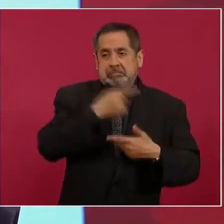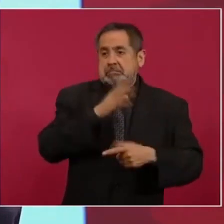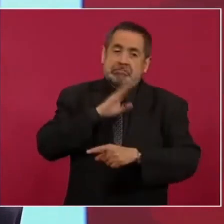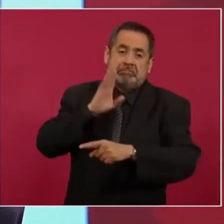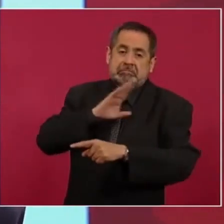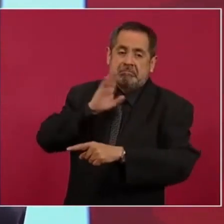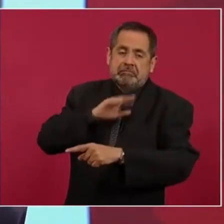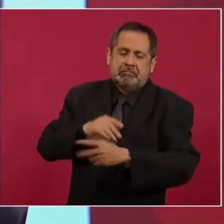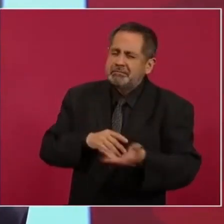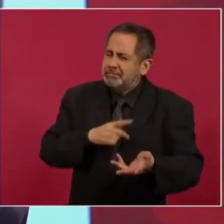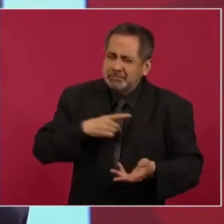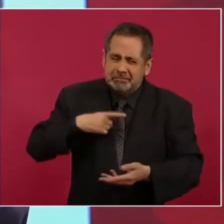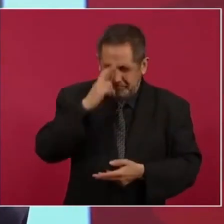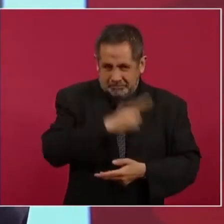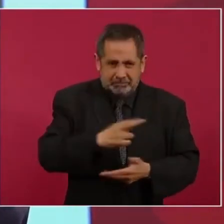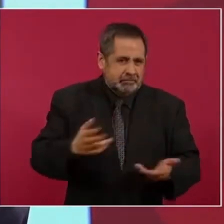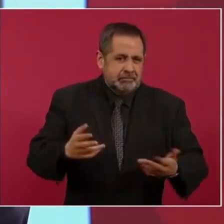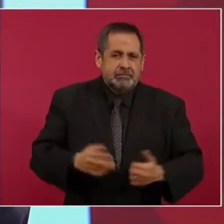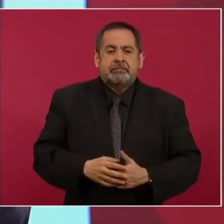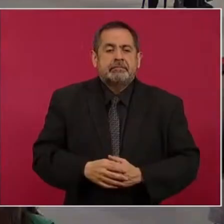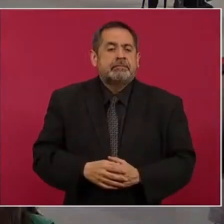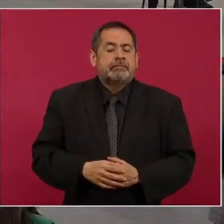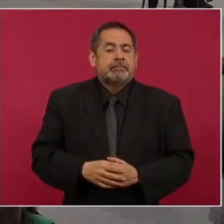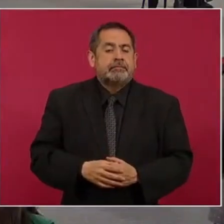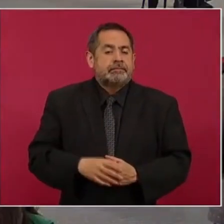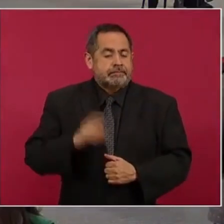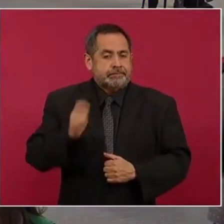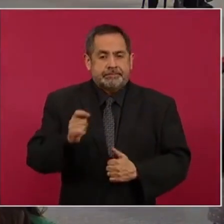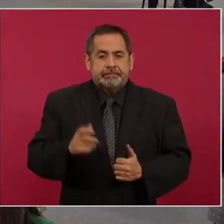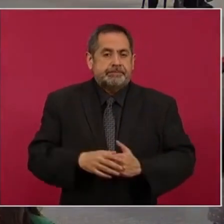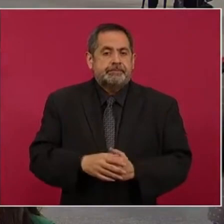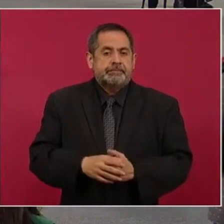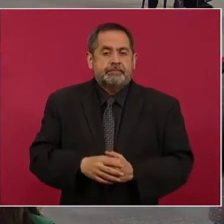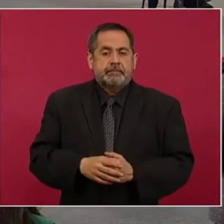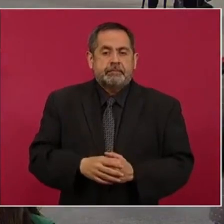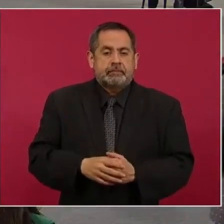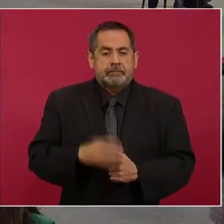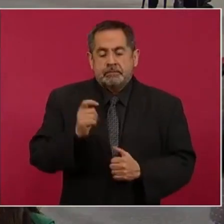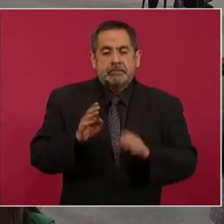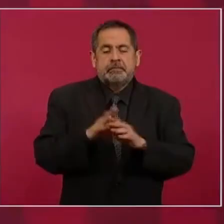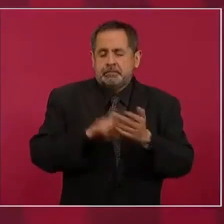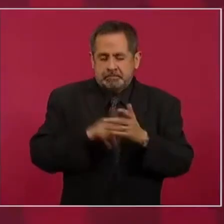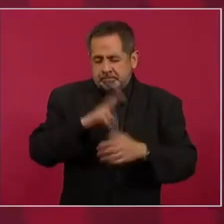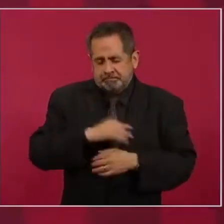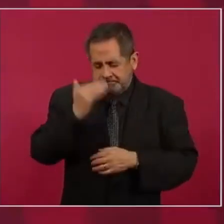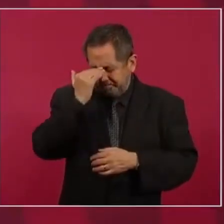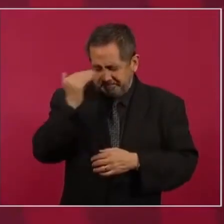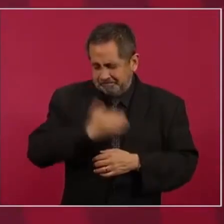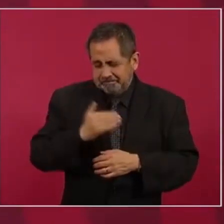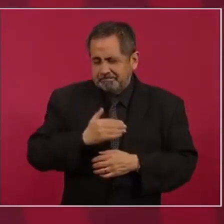sea, una cosa horrorosa,